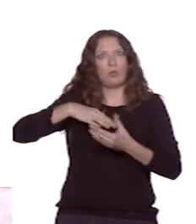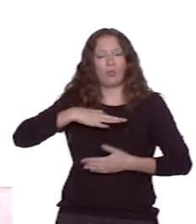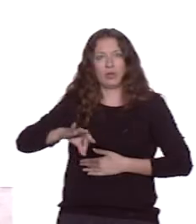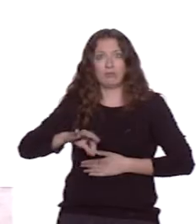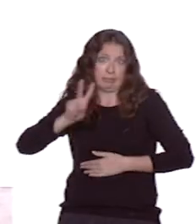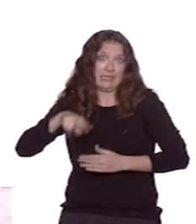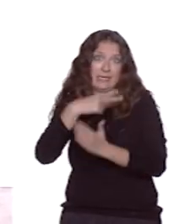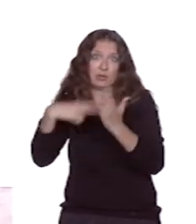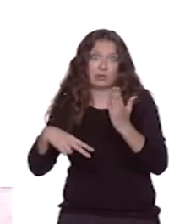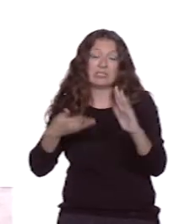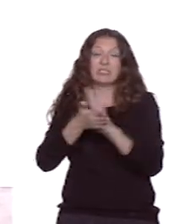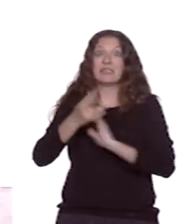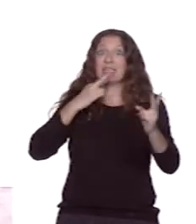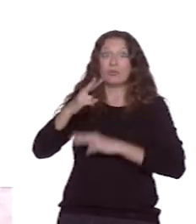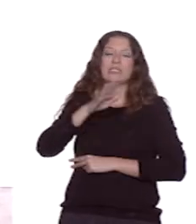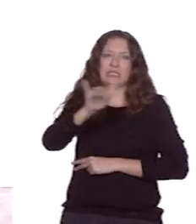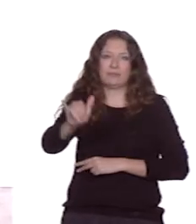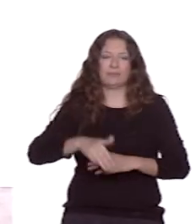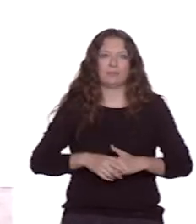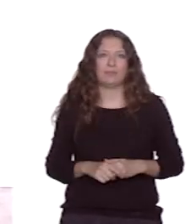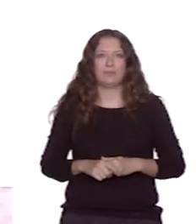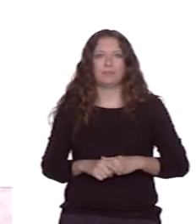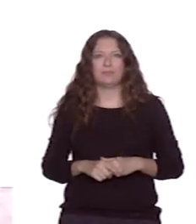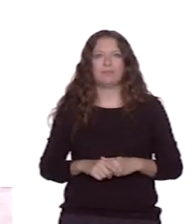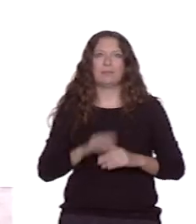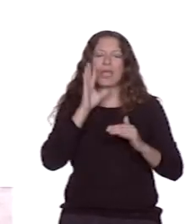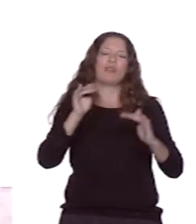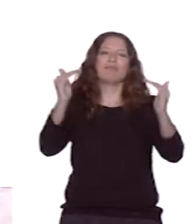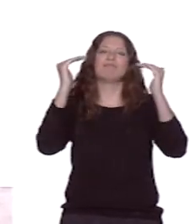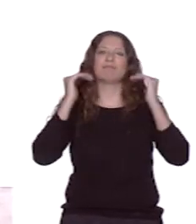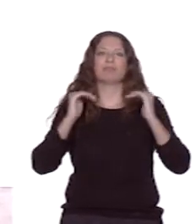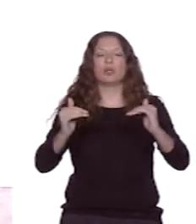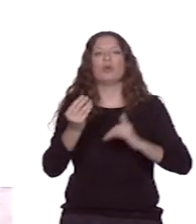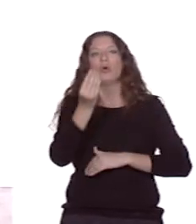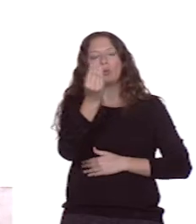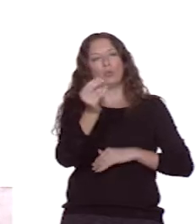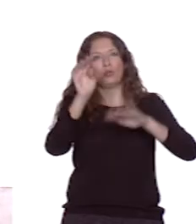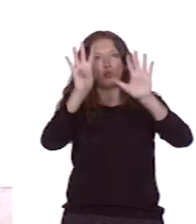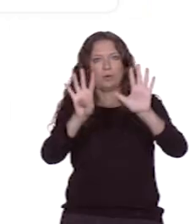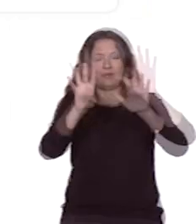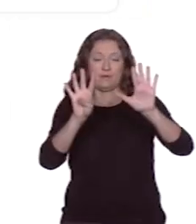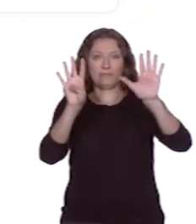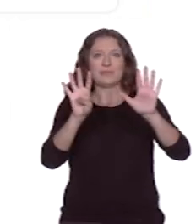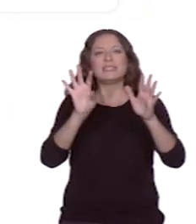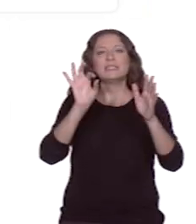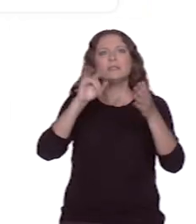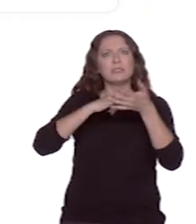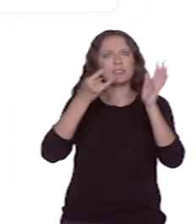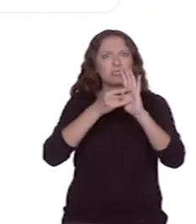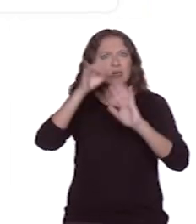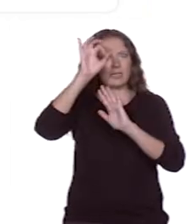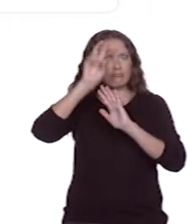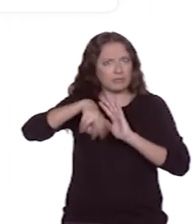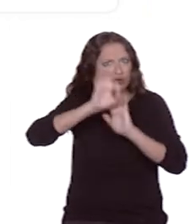respuesta es sí. Continuamos entonces la aplicación del árbol de decisión con la pregunta Q9. ¿El sistema TIC es